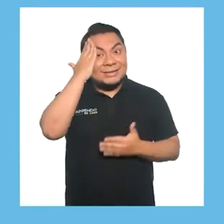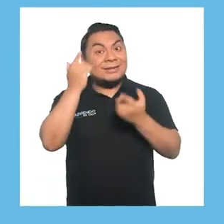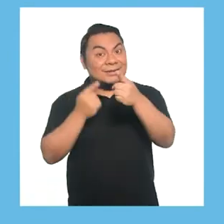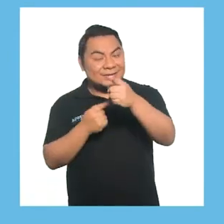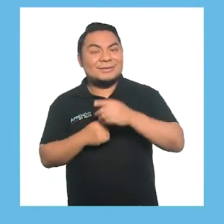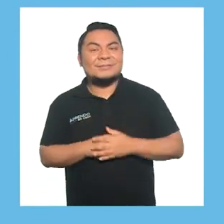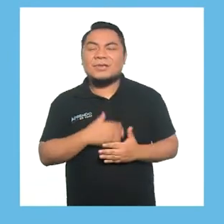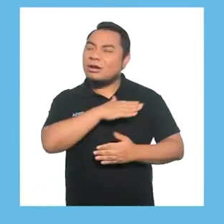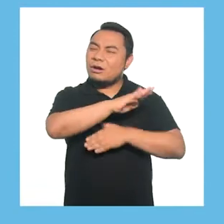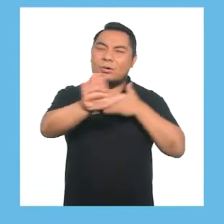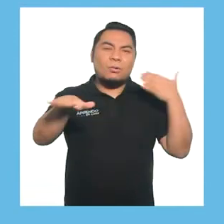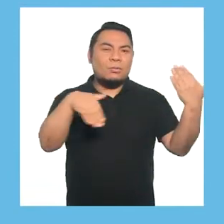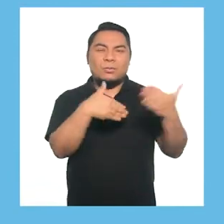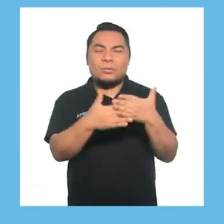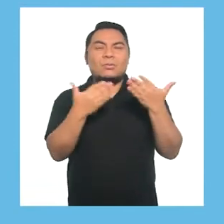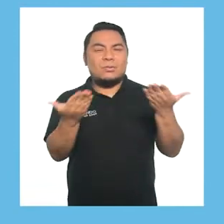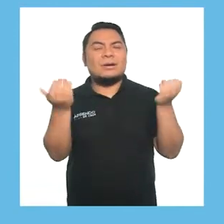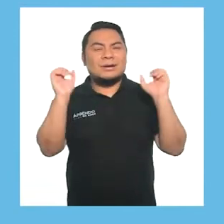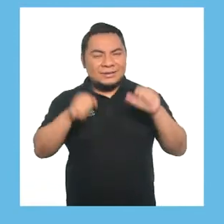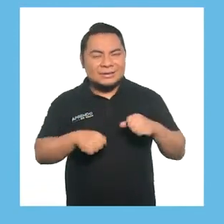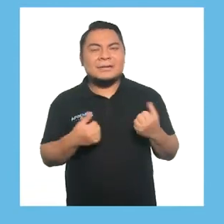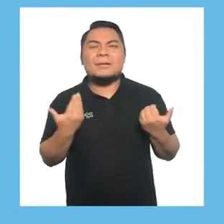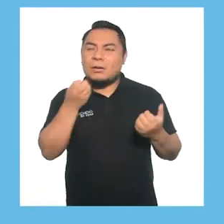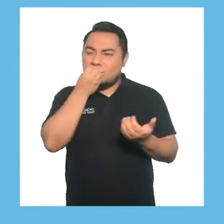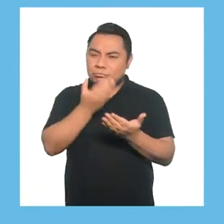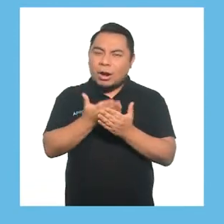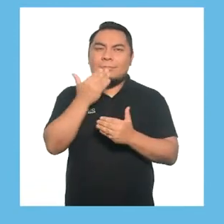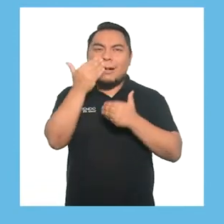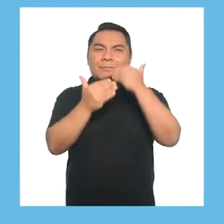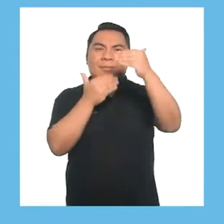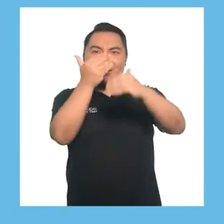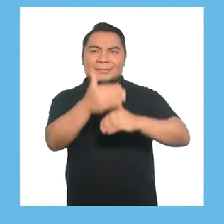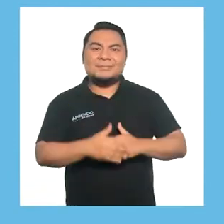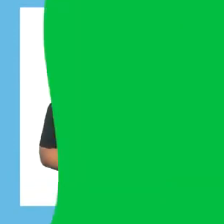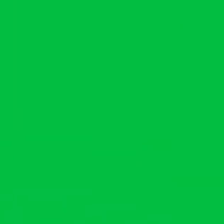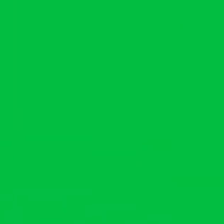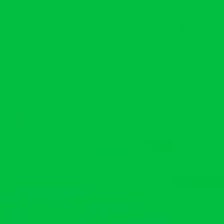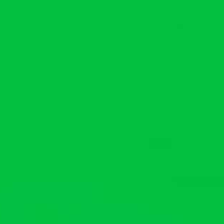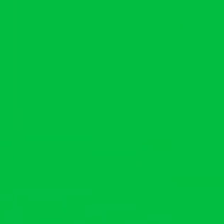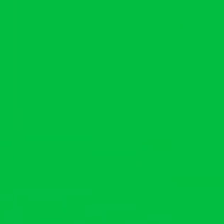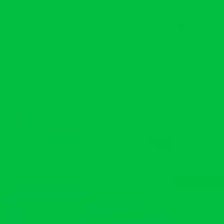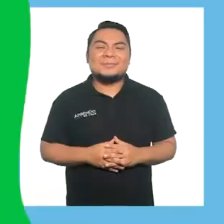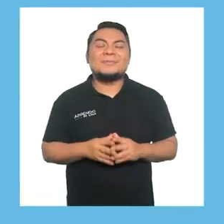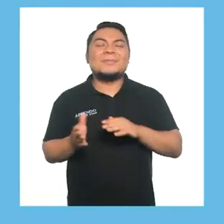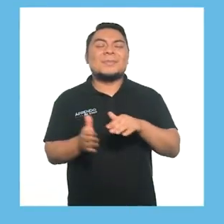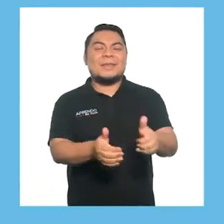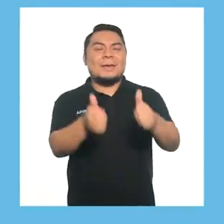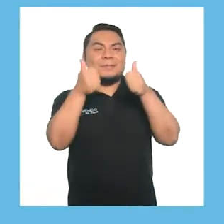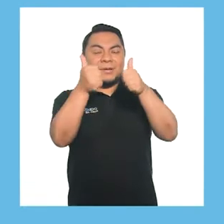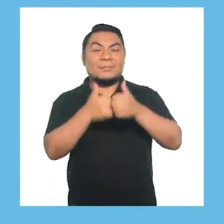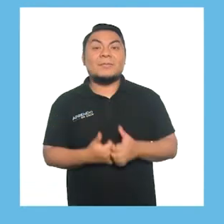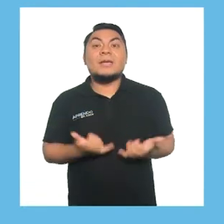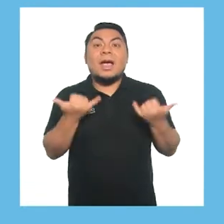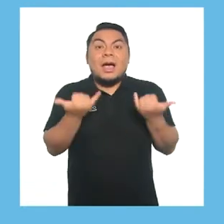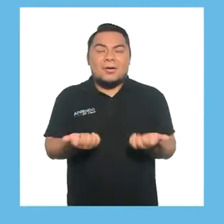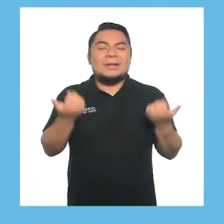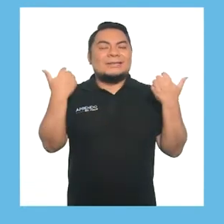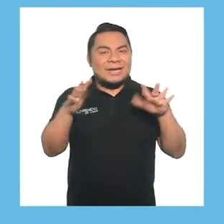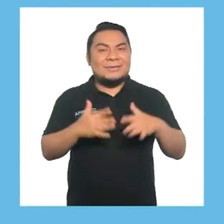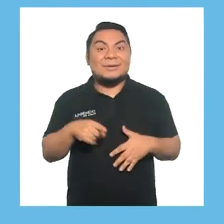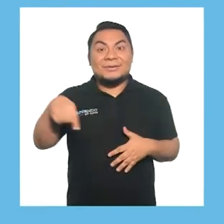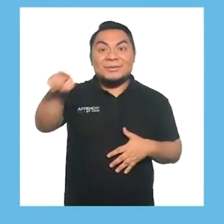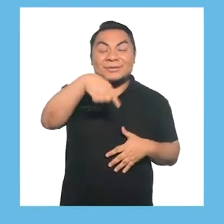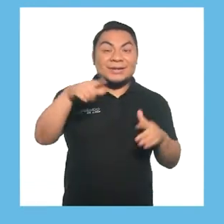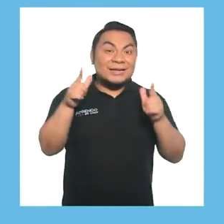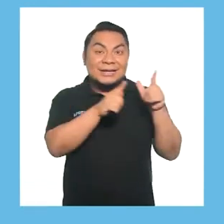ya lo saben. Todas y todos vamos por buen camino. Bien, ahora sí.